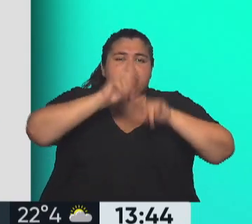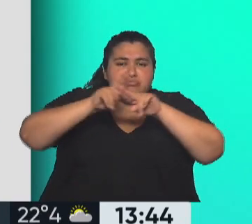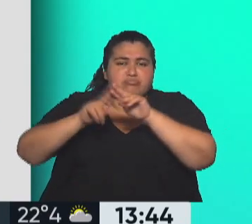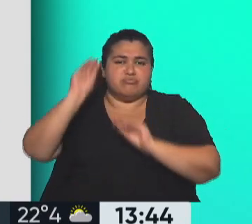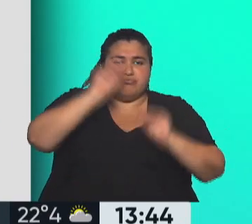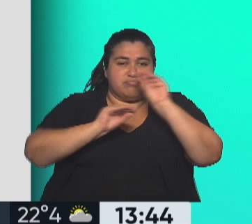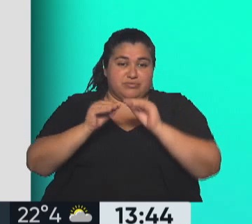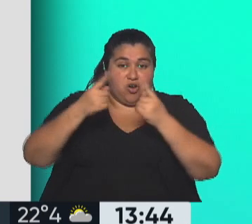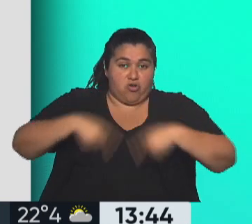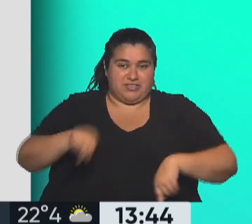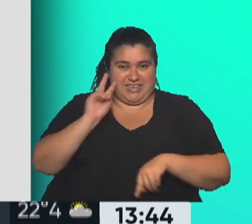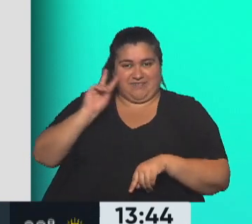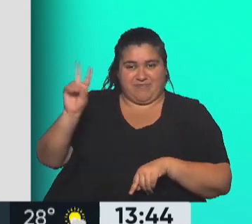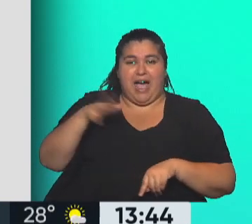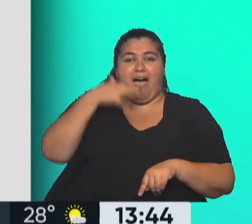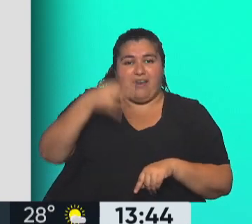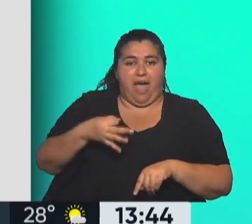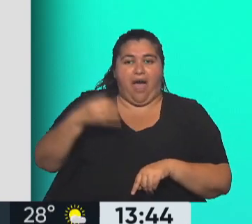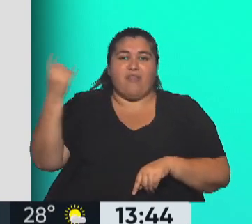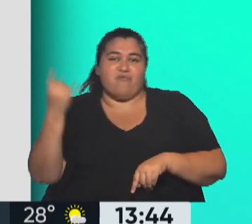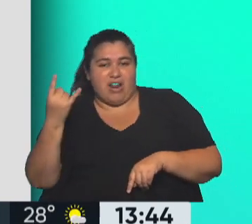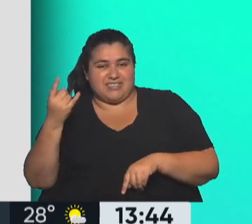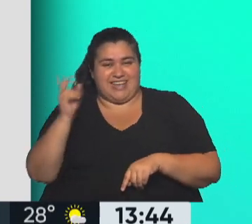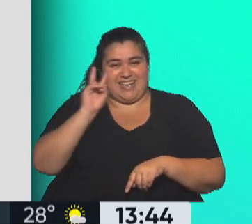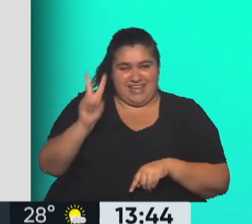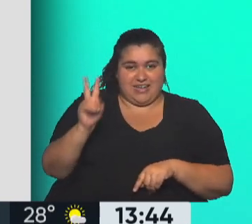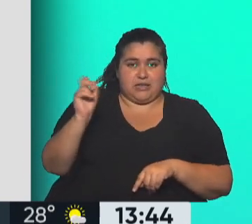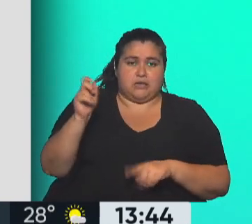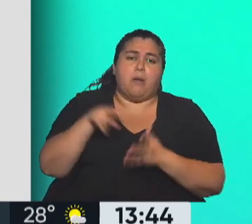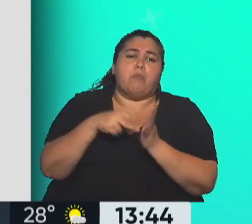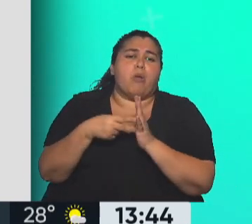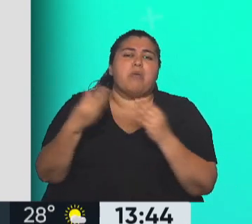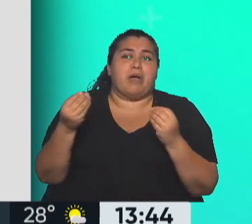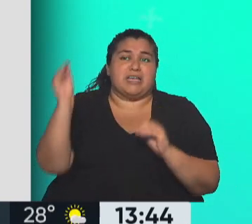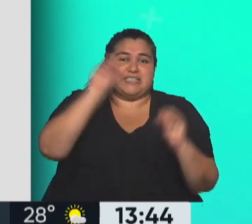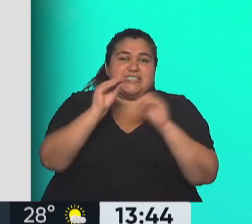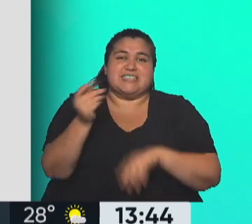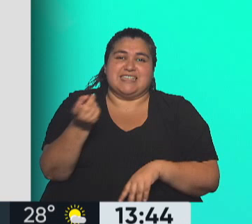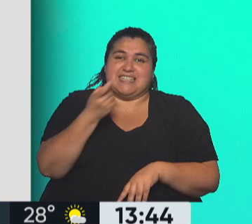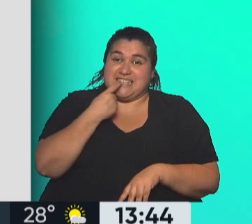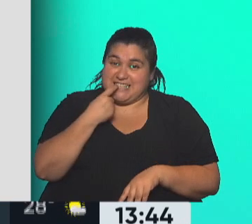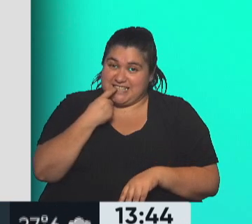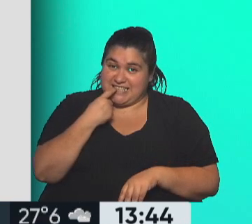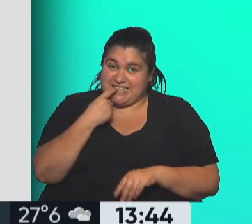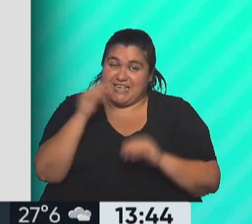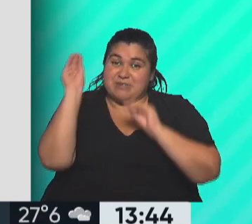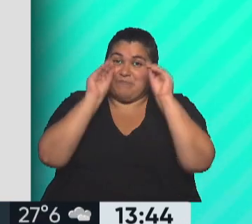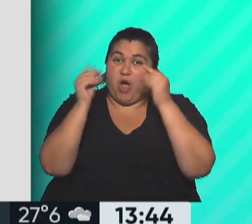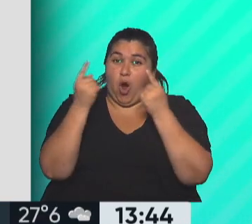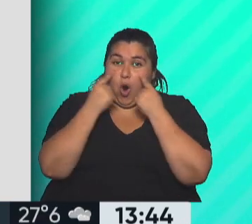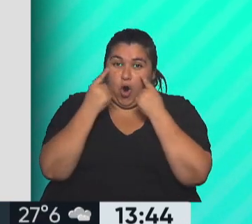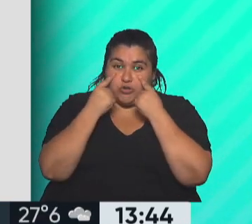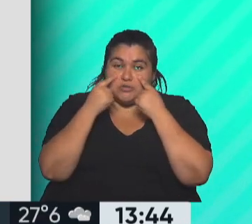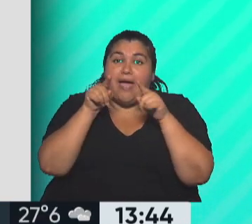acá estamos viendo las reales y las falsas. O Dalí, tienen problemas en hacer los dientes y los ojos. Y que los